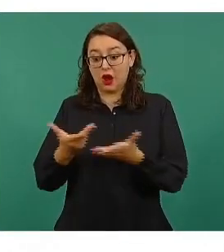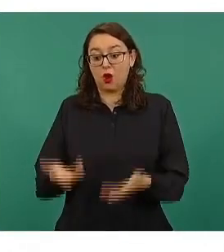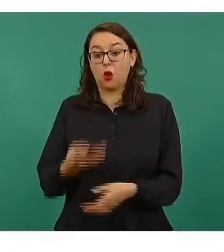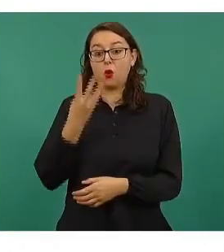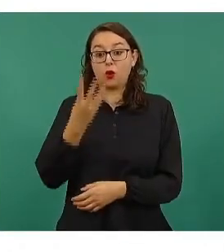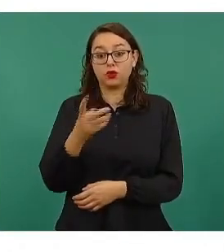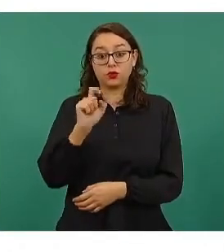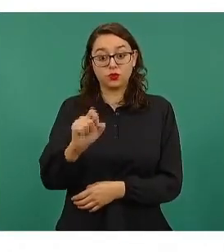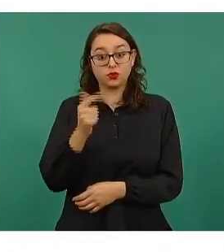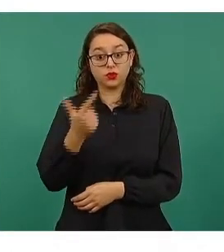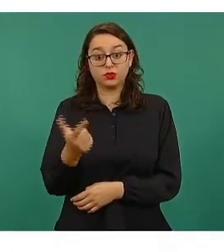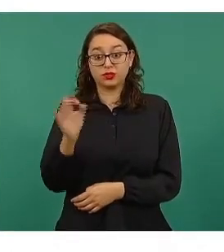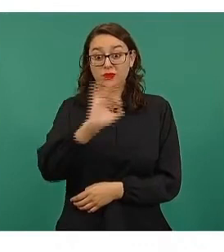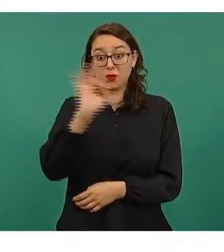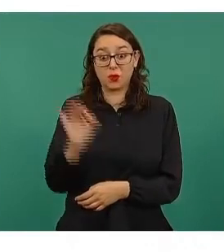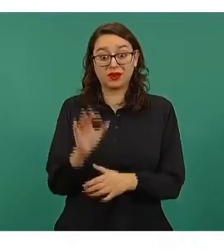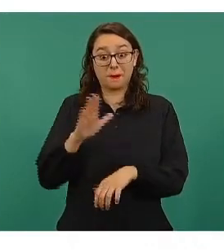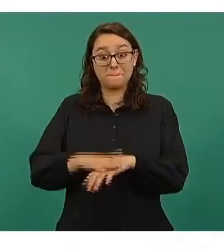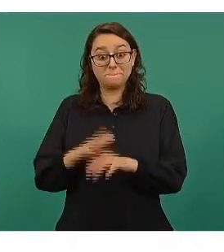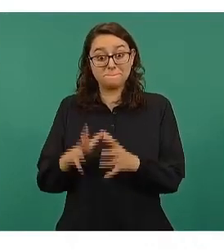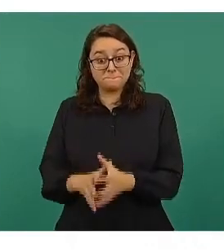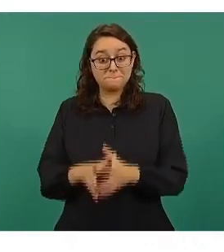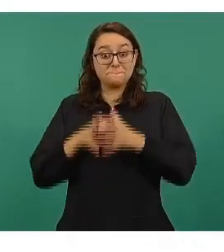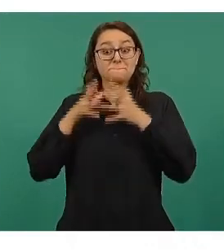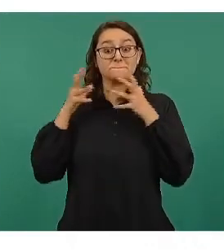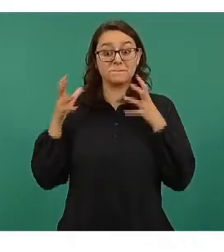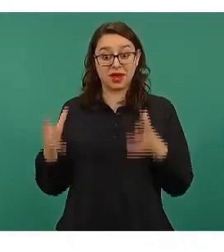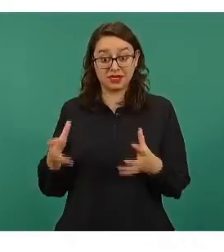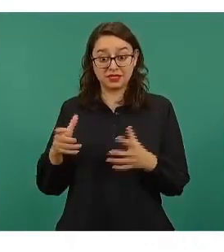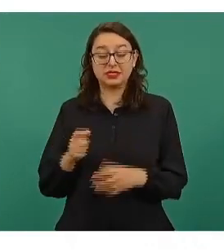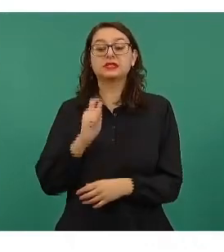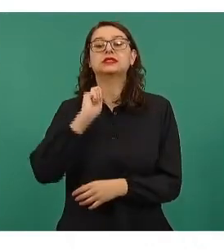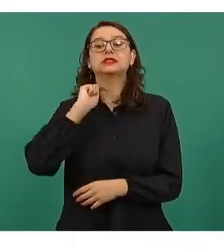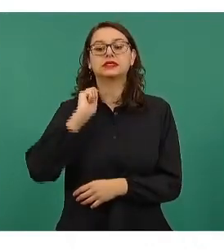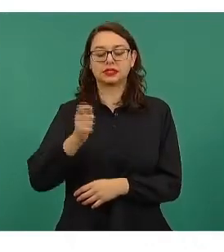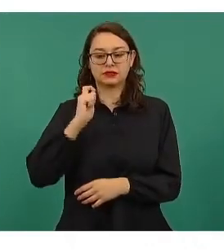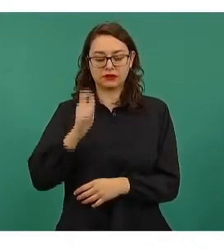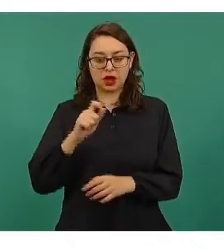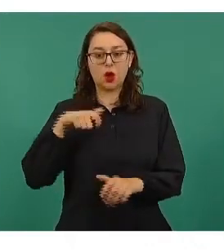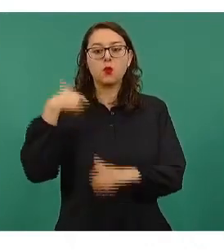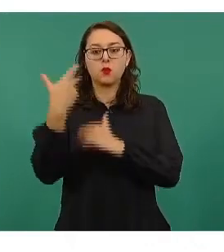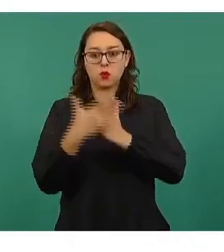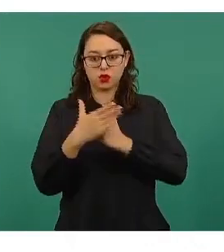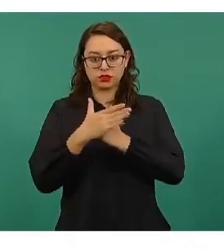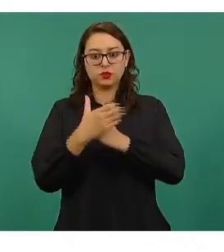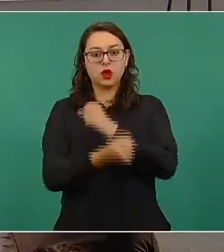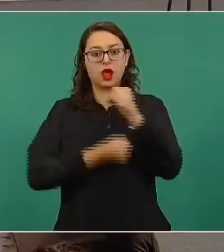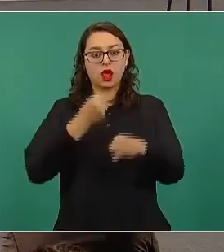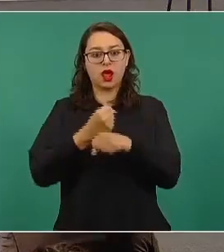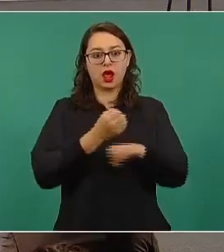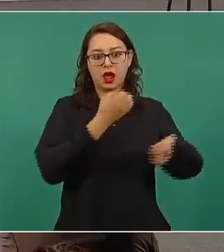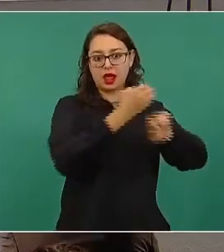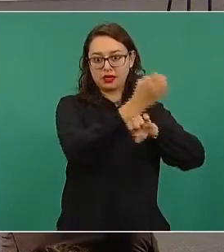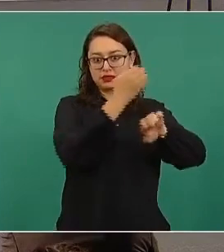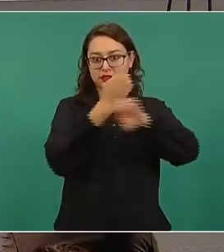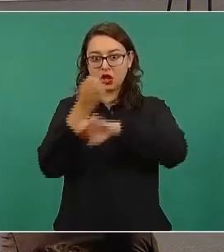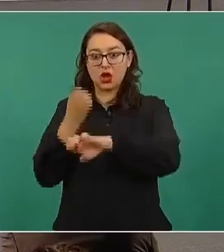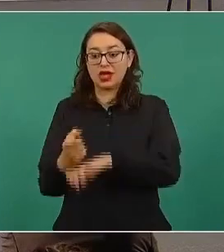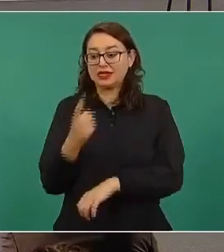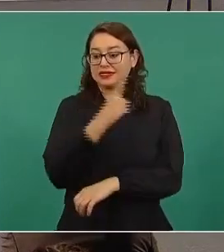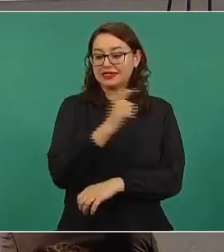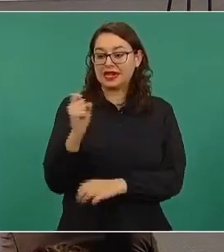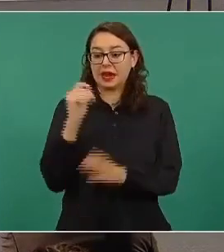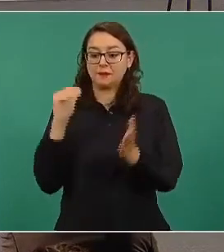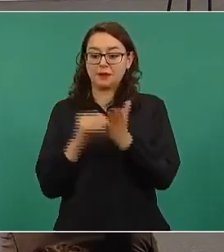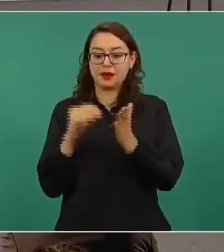por ciento en términos reales. Es decir, las entidades federativas estarán recibiendo casi cien mil millones de pesos